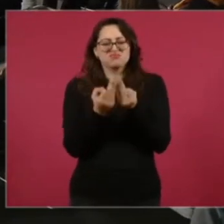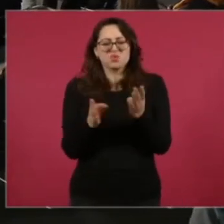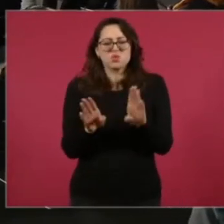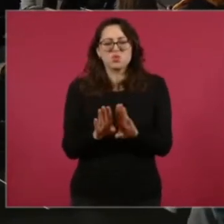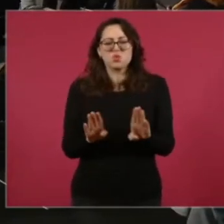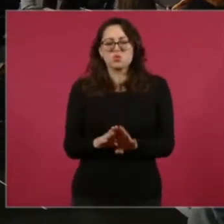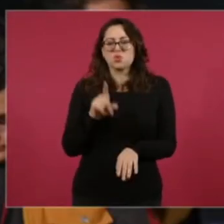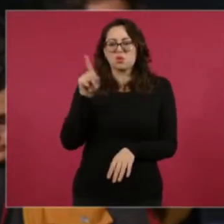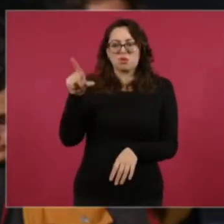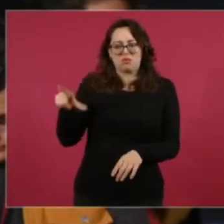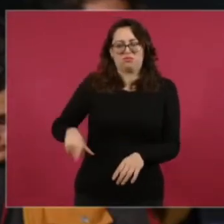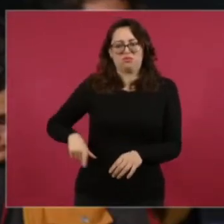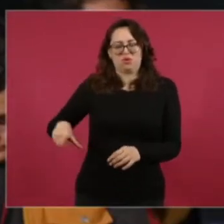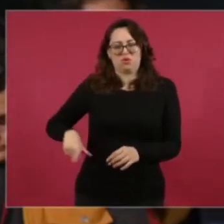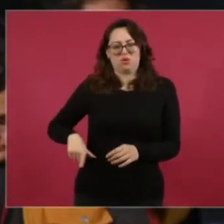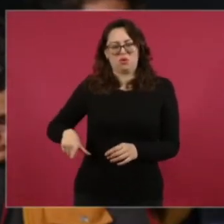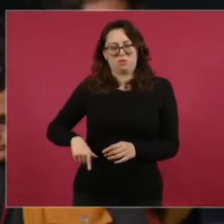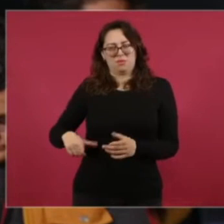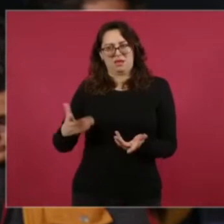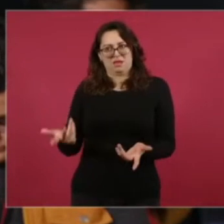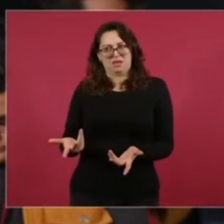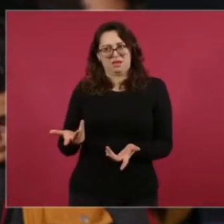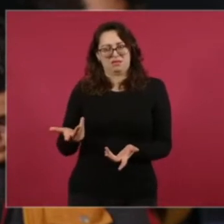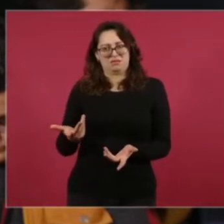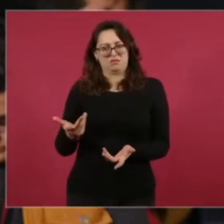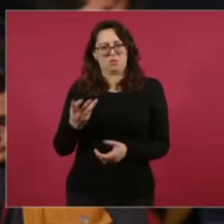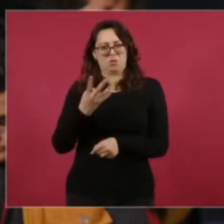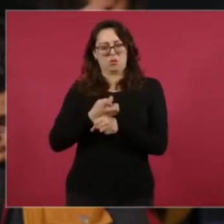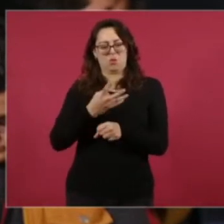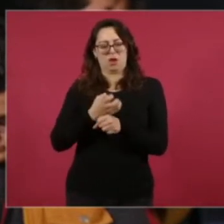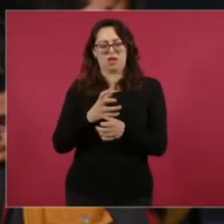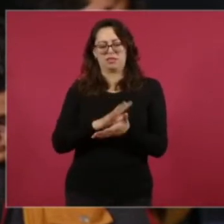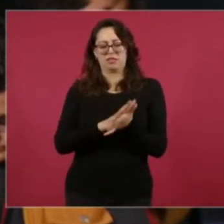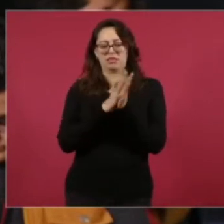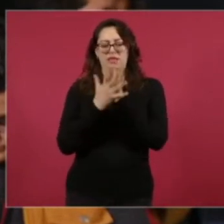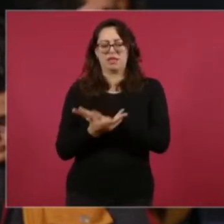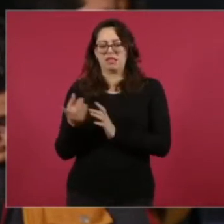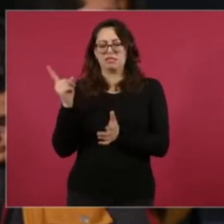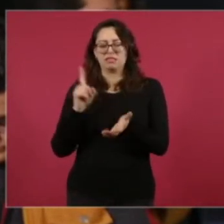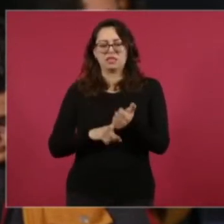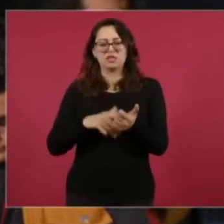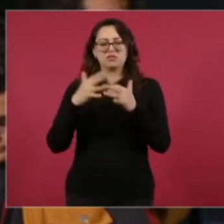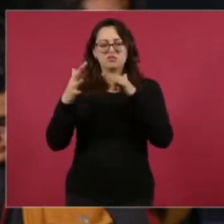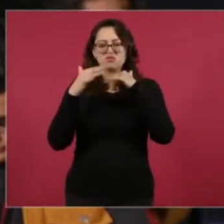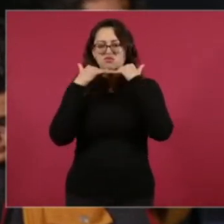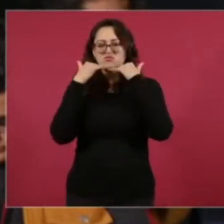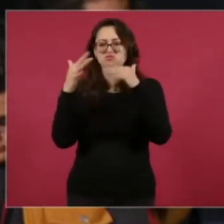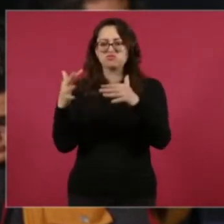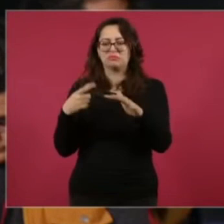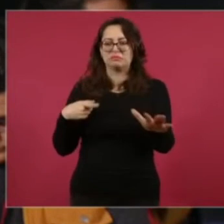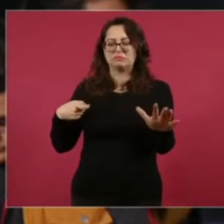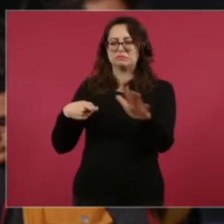gobiernos de la Cuarta Transformación se registren actos de corrupción como este, los llamados moches